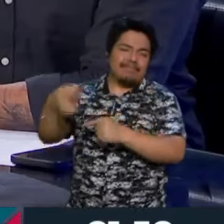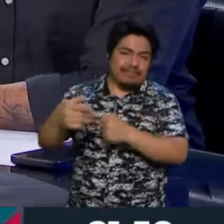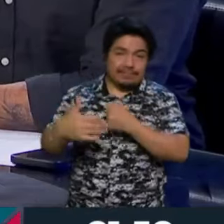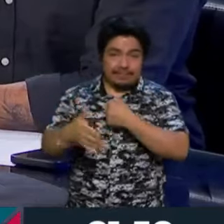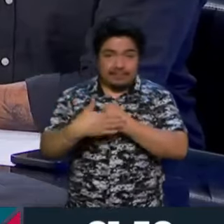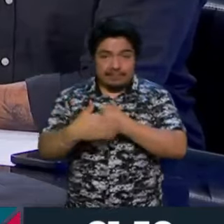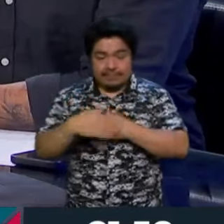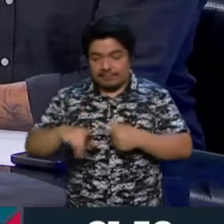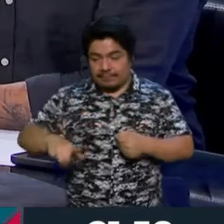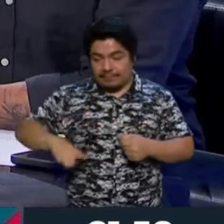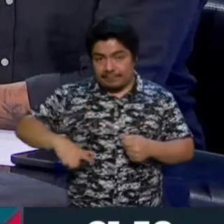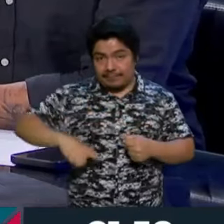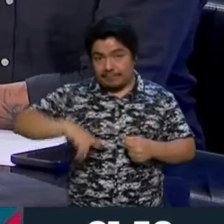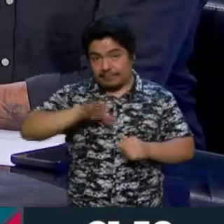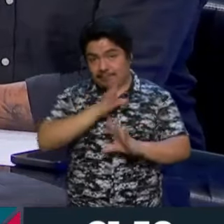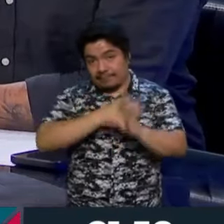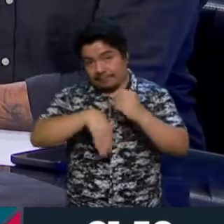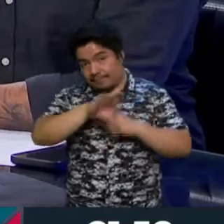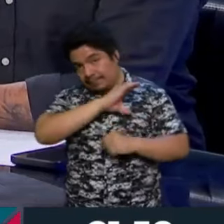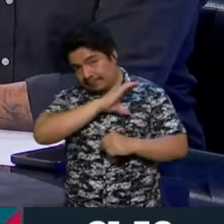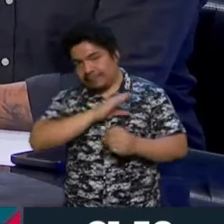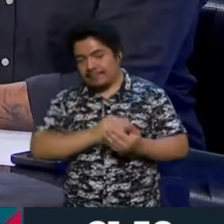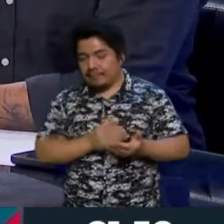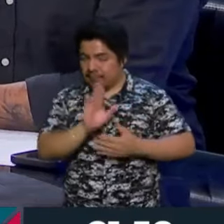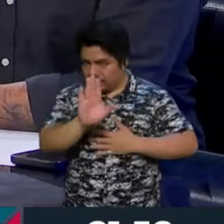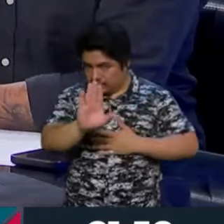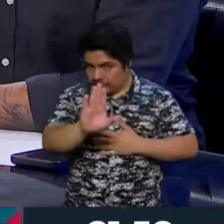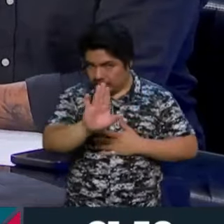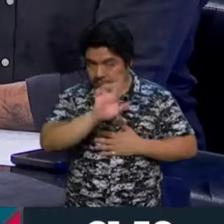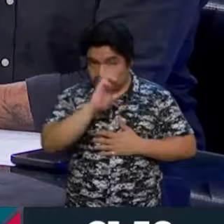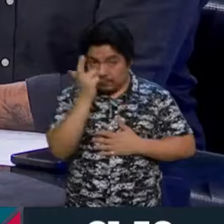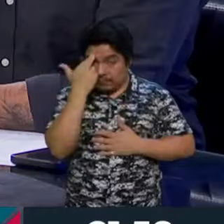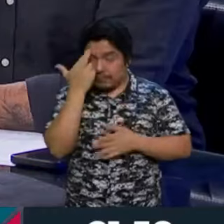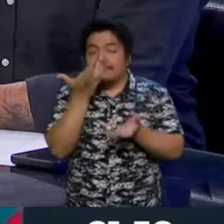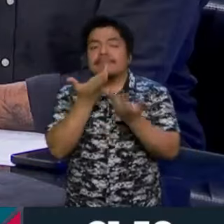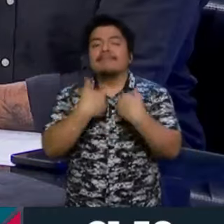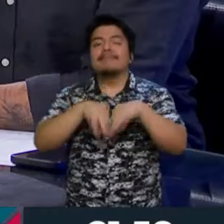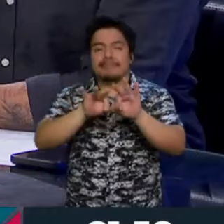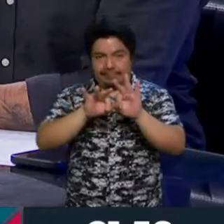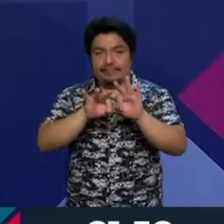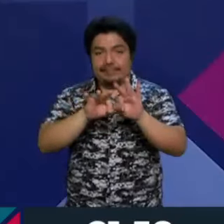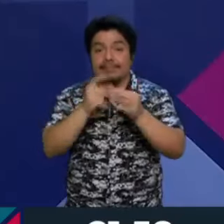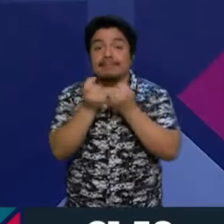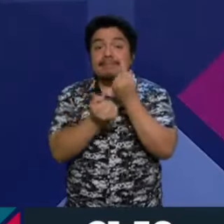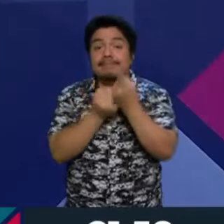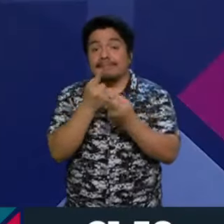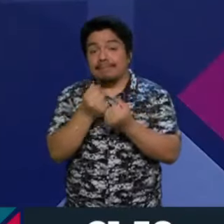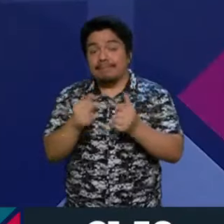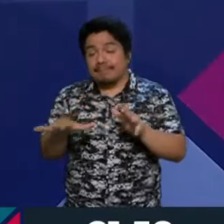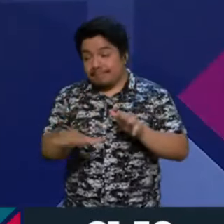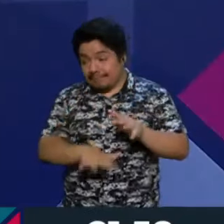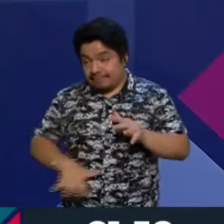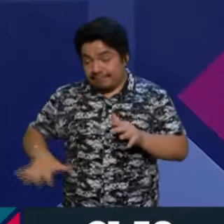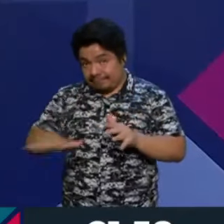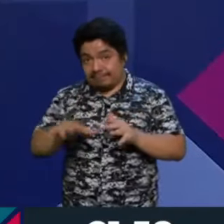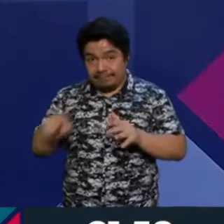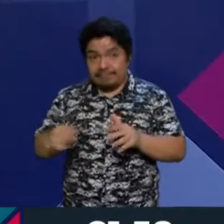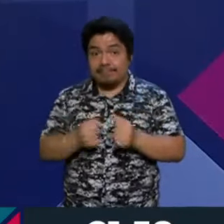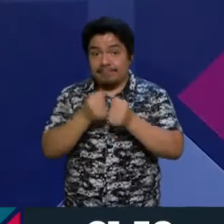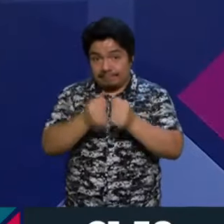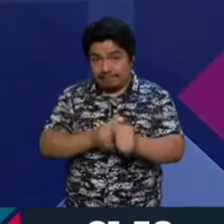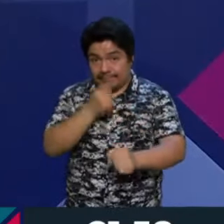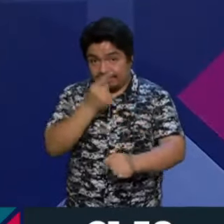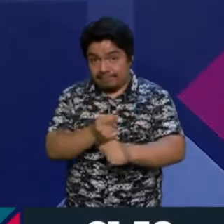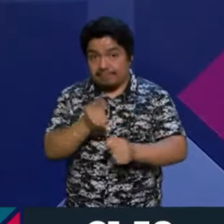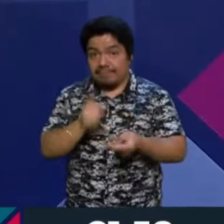próximo gobierno de Claudia Sheinbaum. Pero es muy importante también mencionar que hay sectores en el área de la seguridad y